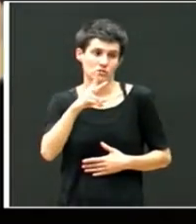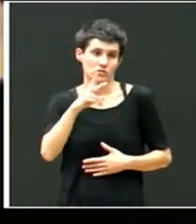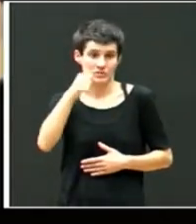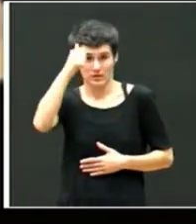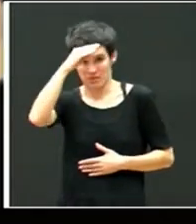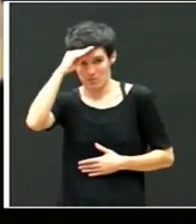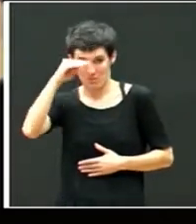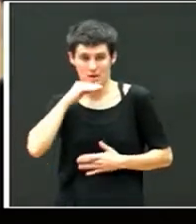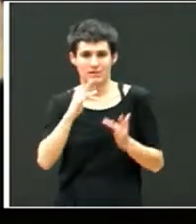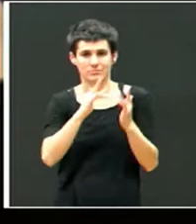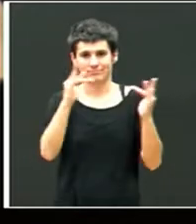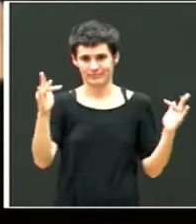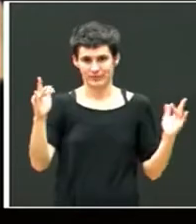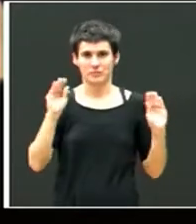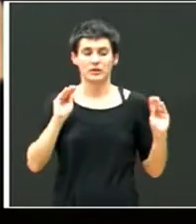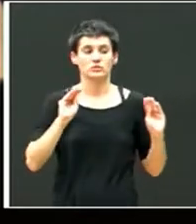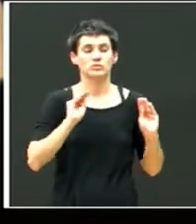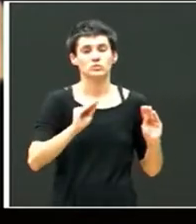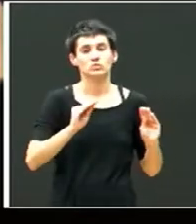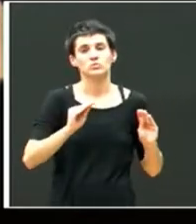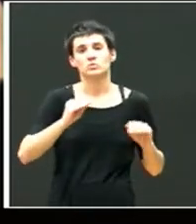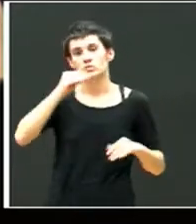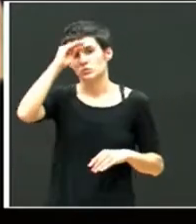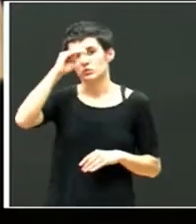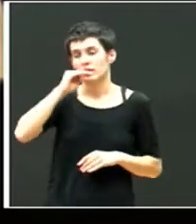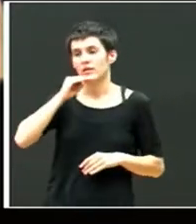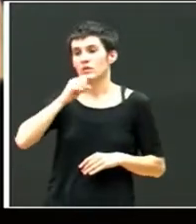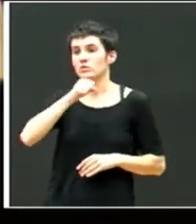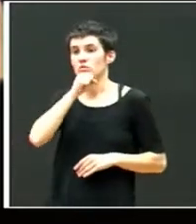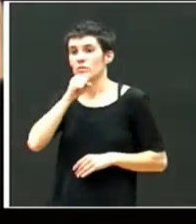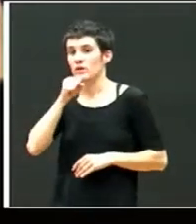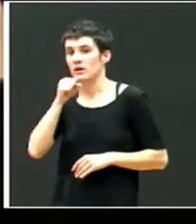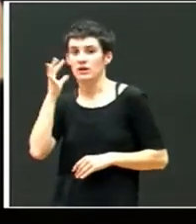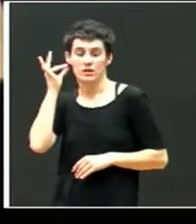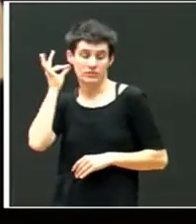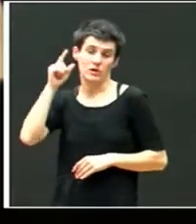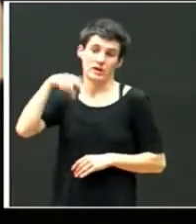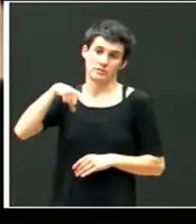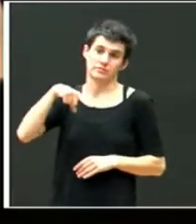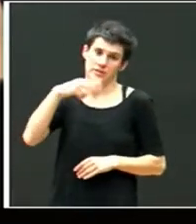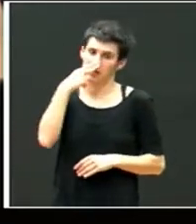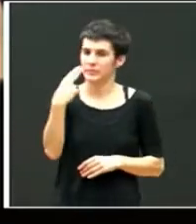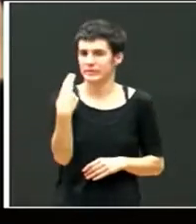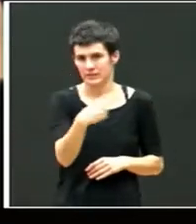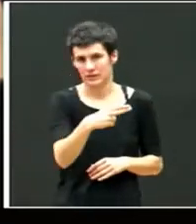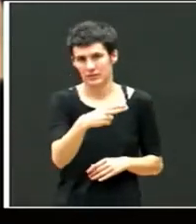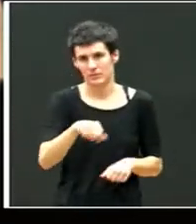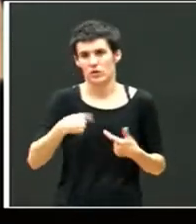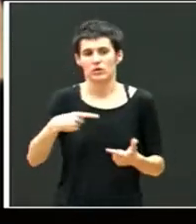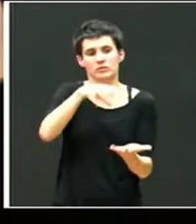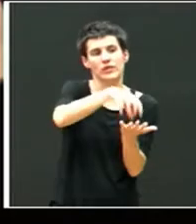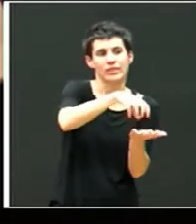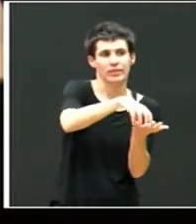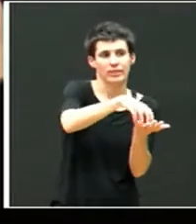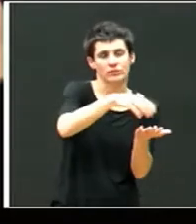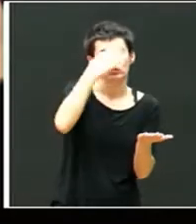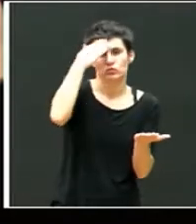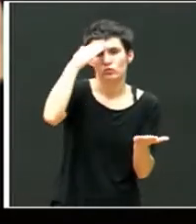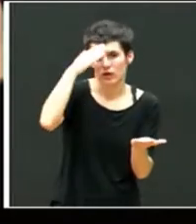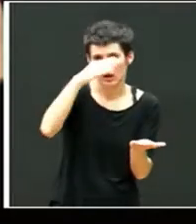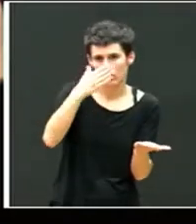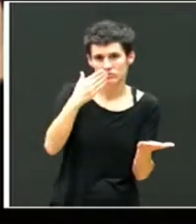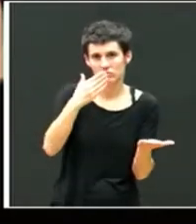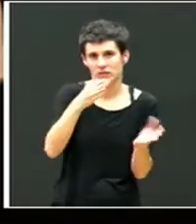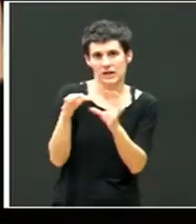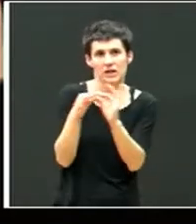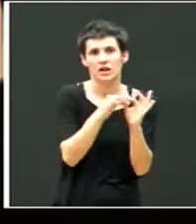biológico y su abuela sí le veían cada quince días en un centro tutelar. Entonces tenían una relación más o menos